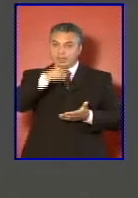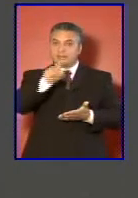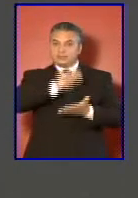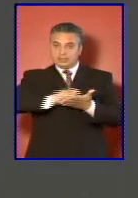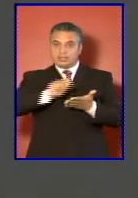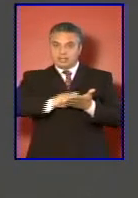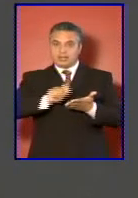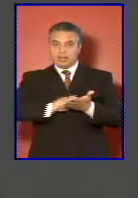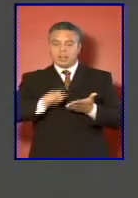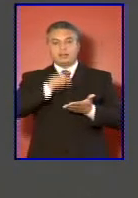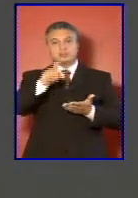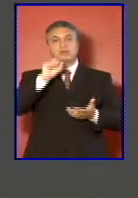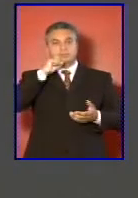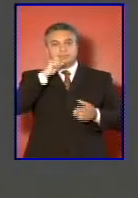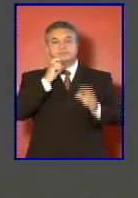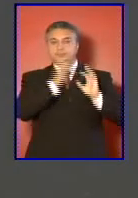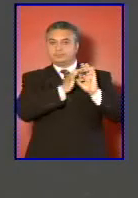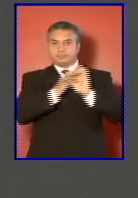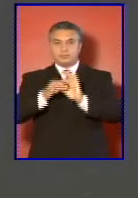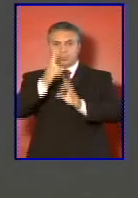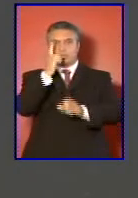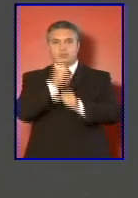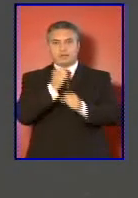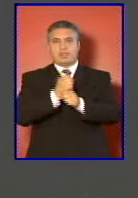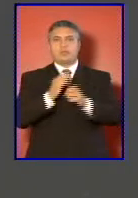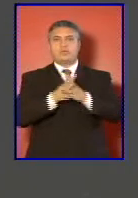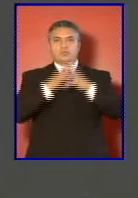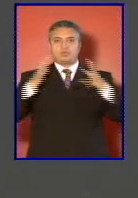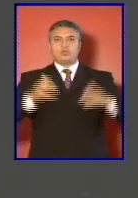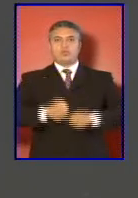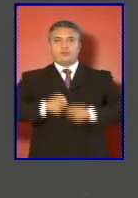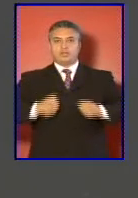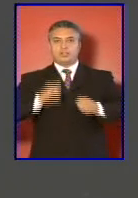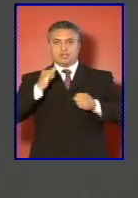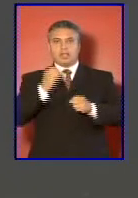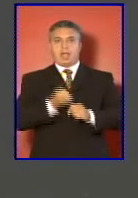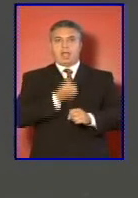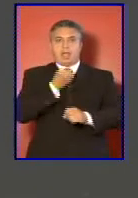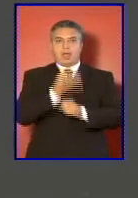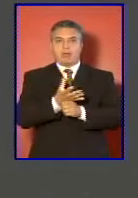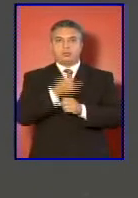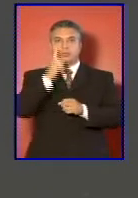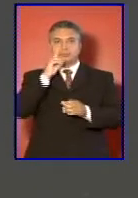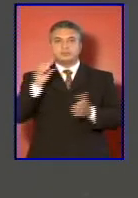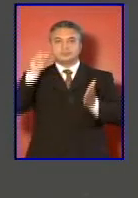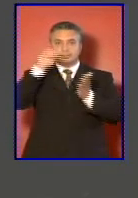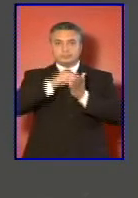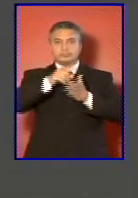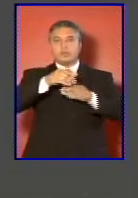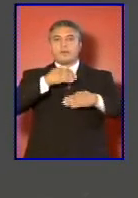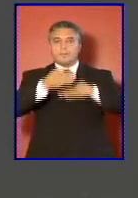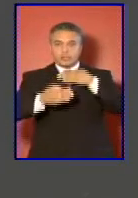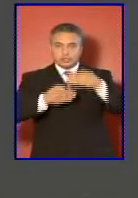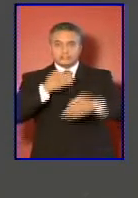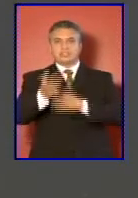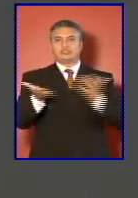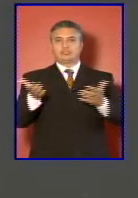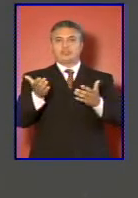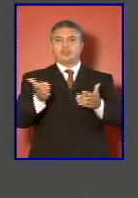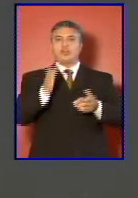ha implicado un trabajo bastante fuerte y arduo establecer procesos y funciones